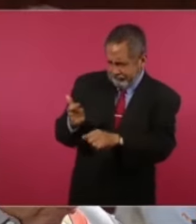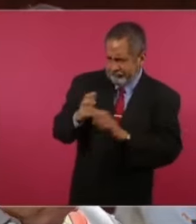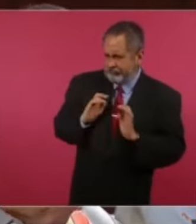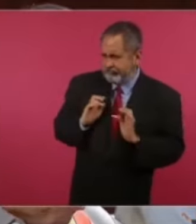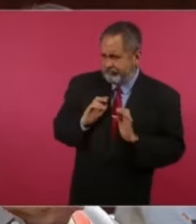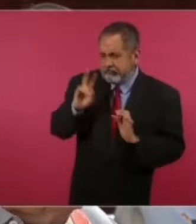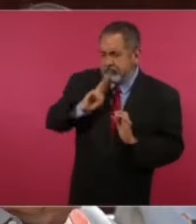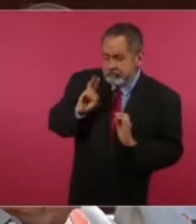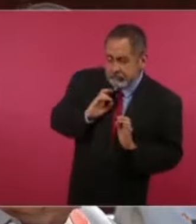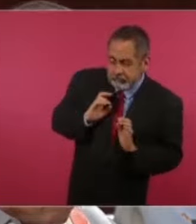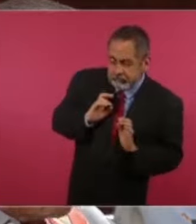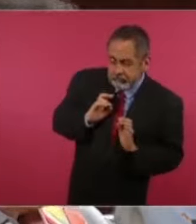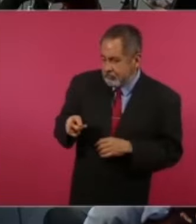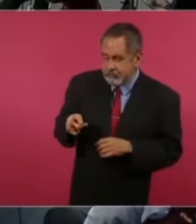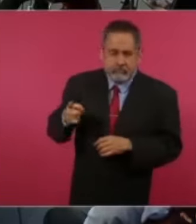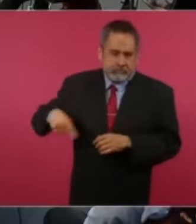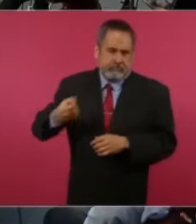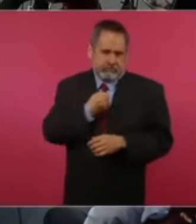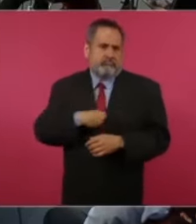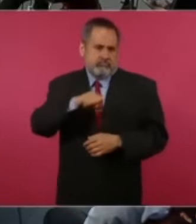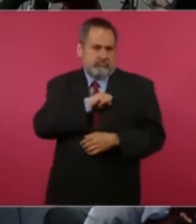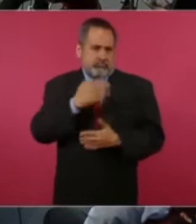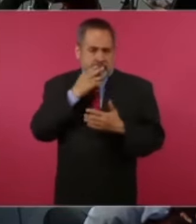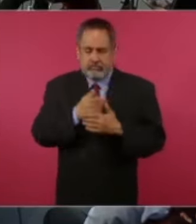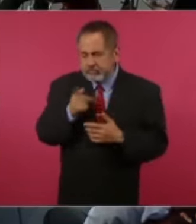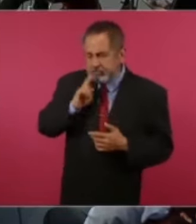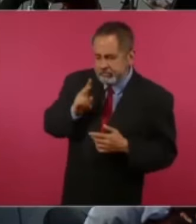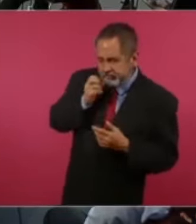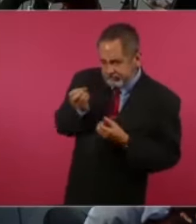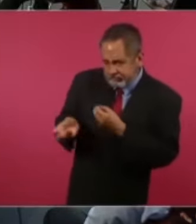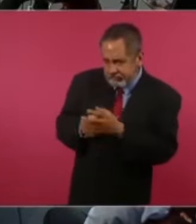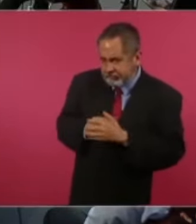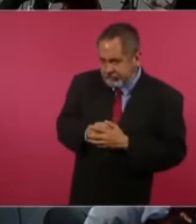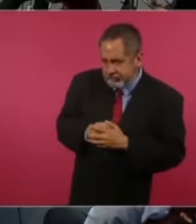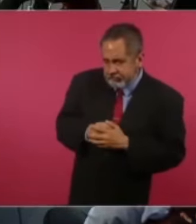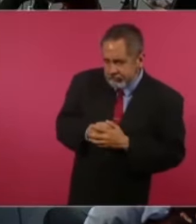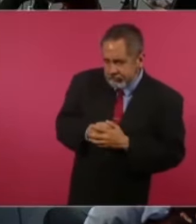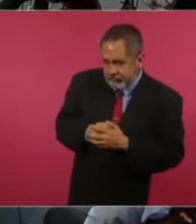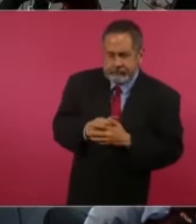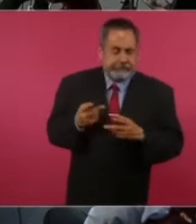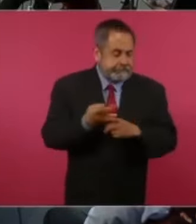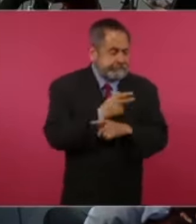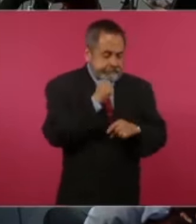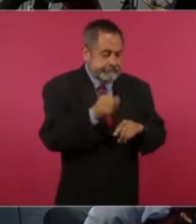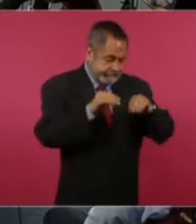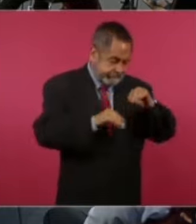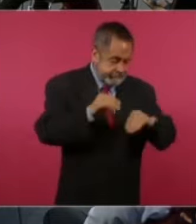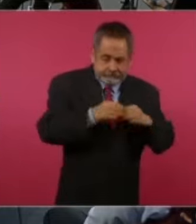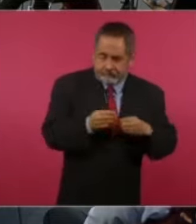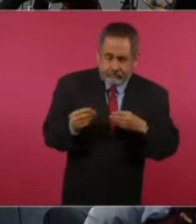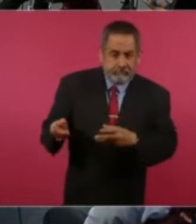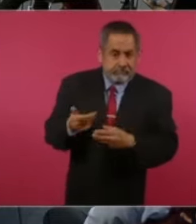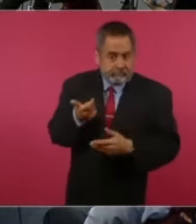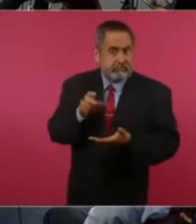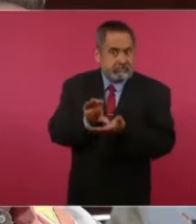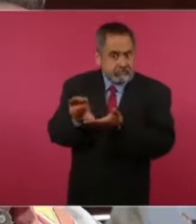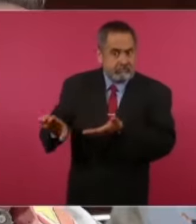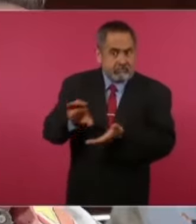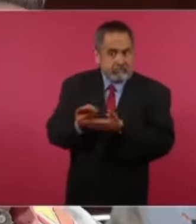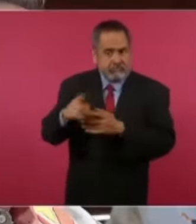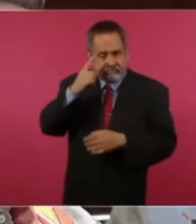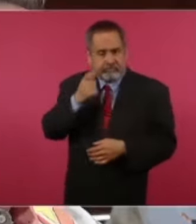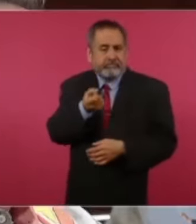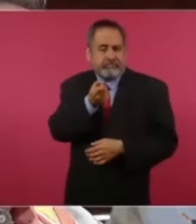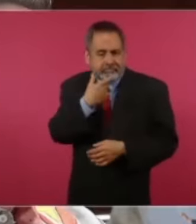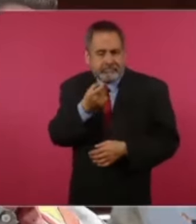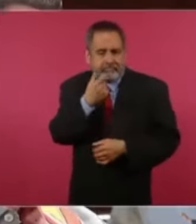recomendaciones son muchísimas, pero decidí hacer este de aquí un poquito más adelantado en comparación de ir con el orden. Y es que no se ven romper las reglas,